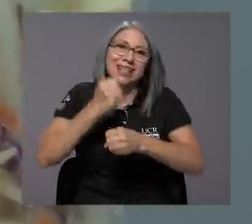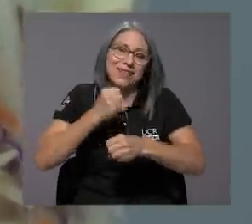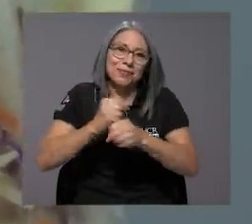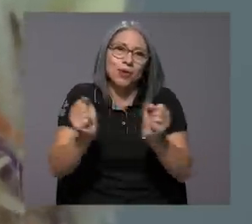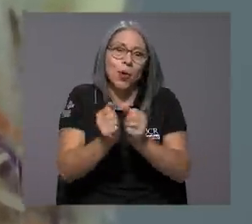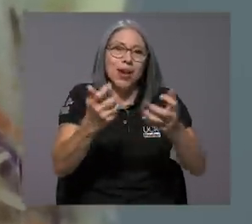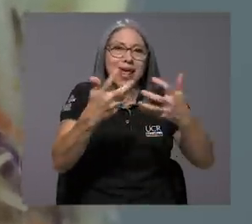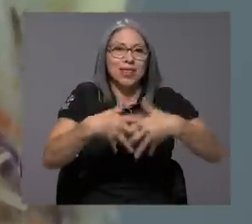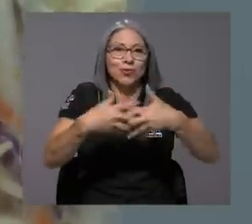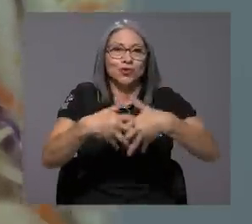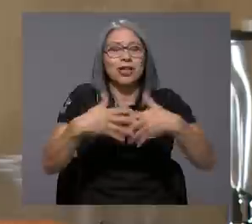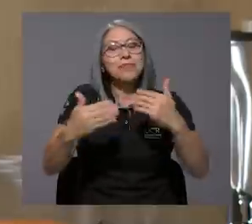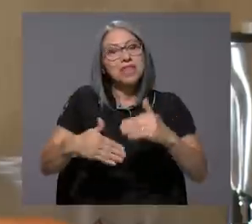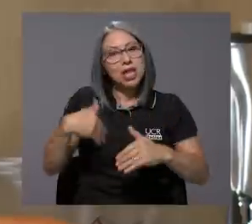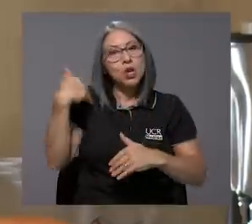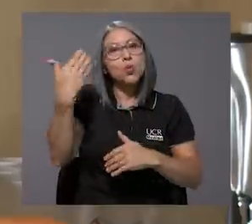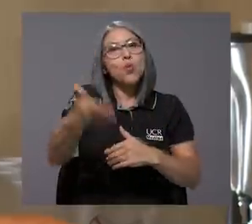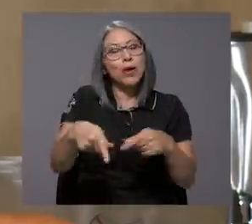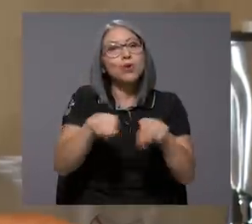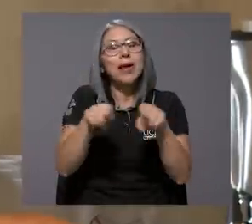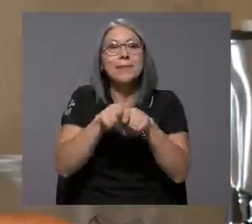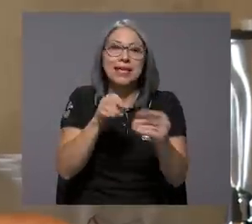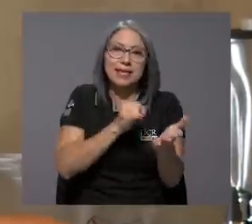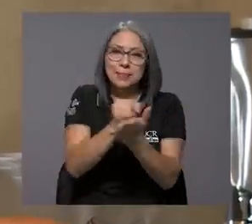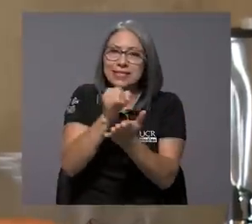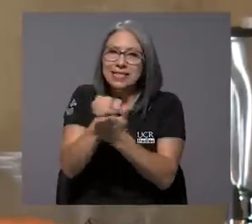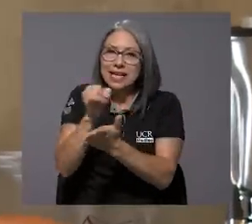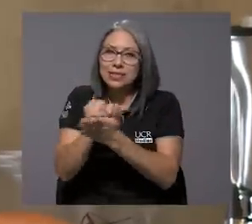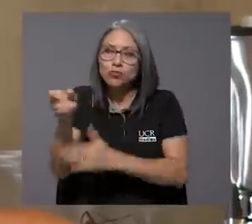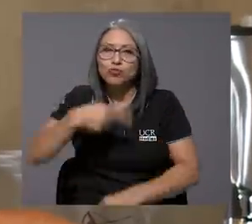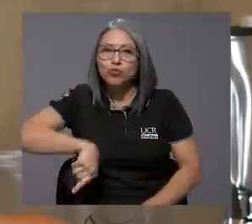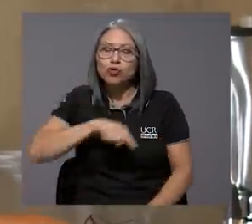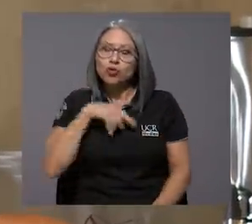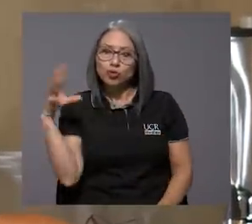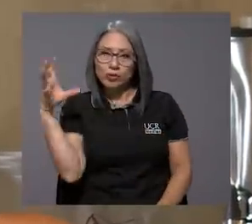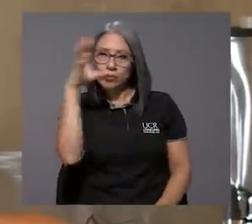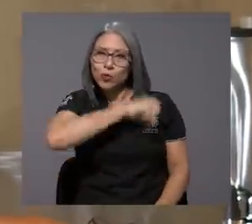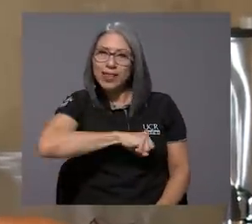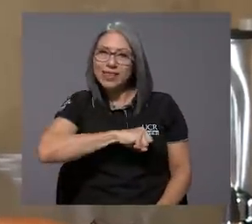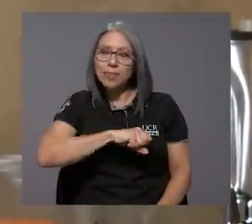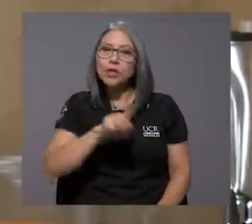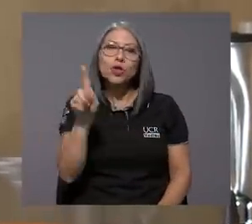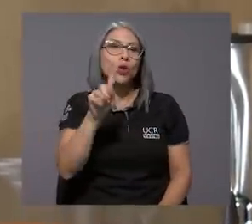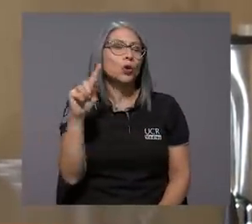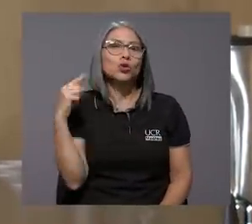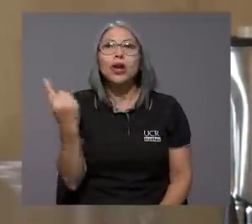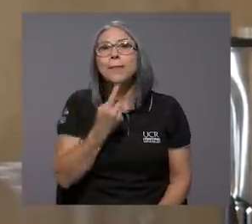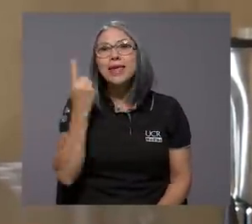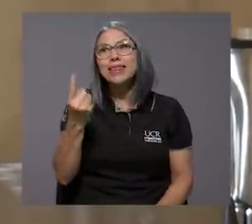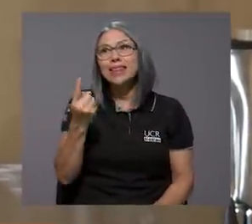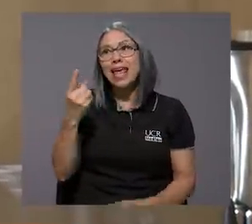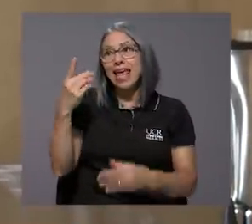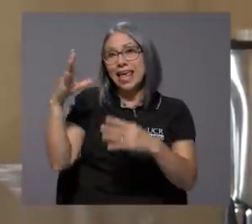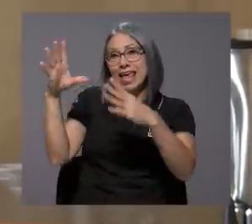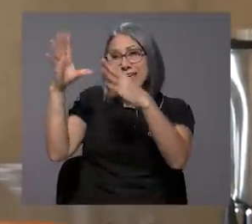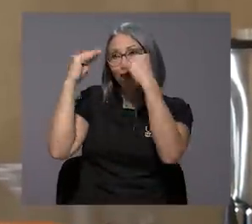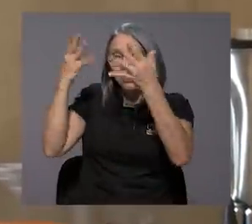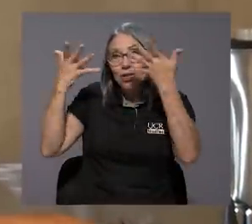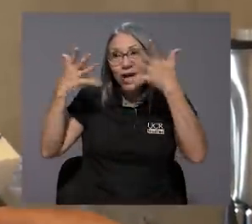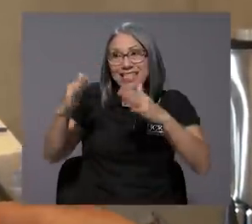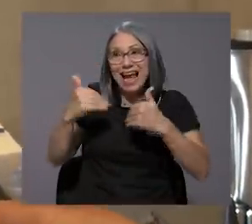mucho como con la industria. Y luego, también en investigación, nos dimos cuenta que no era solo